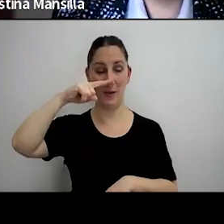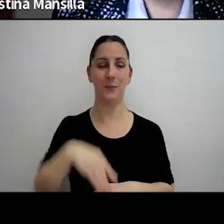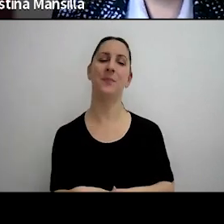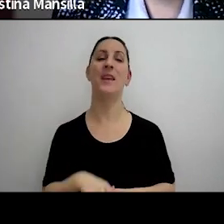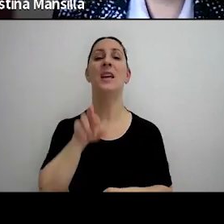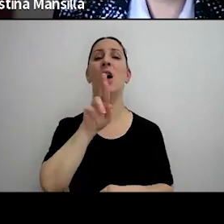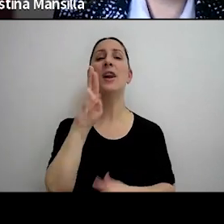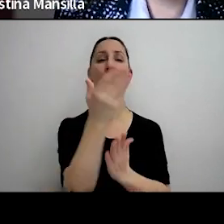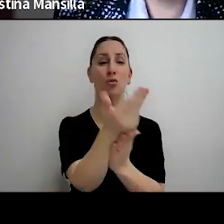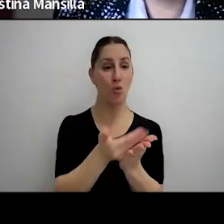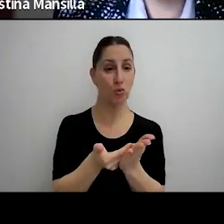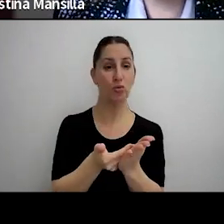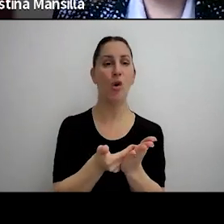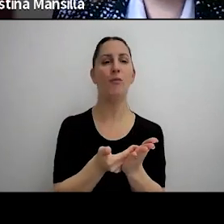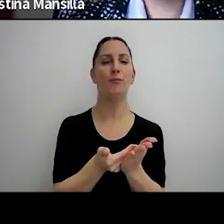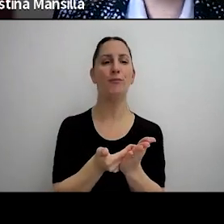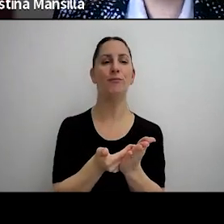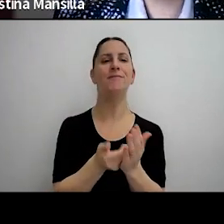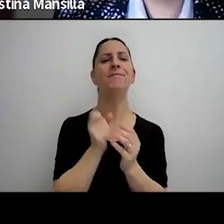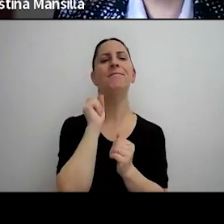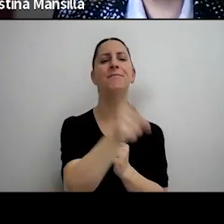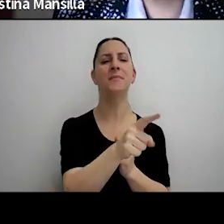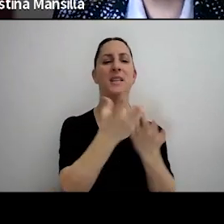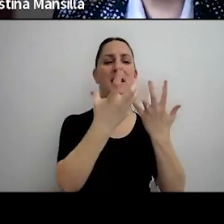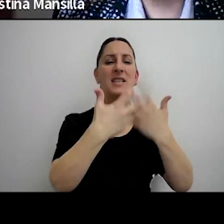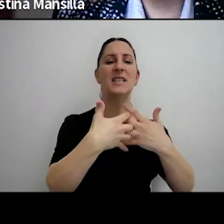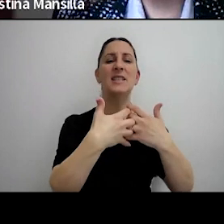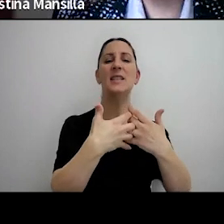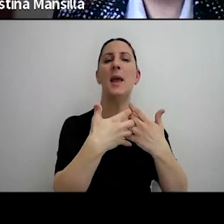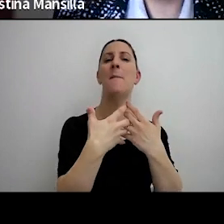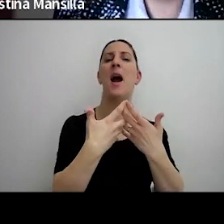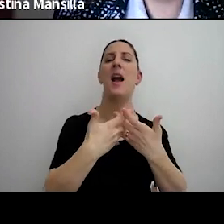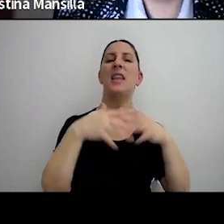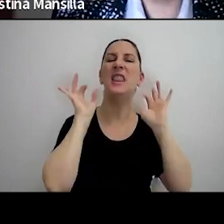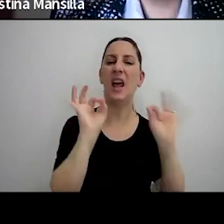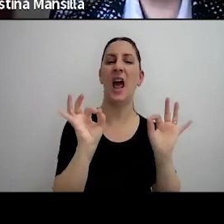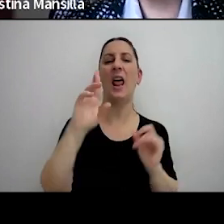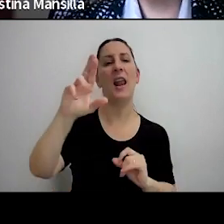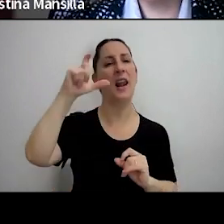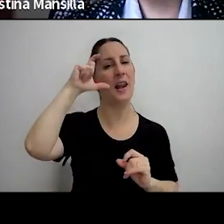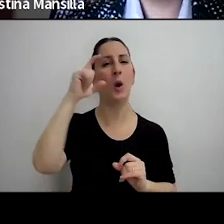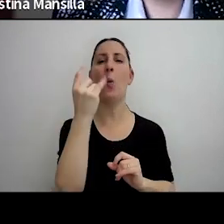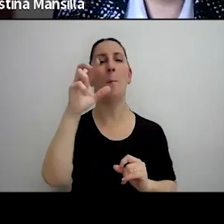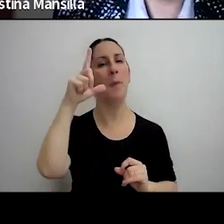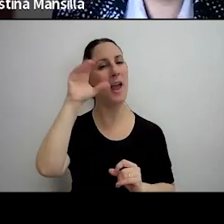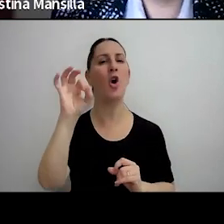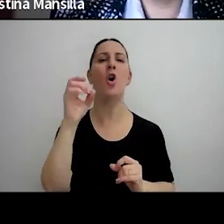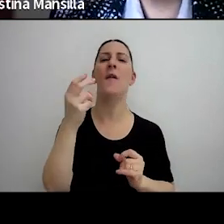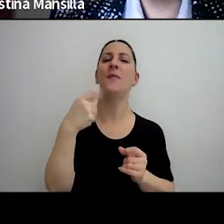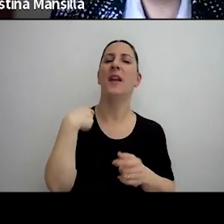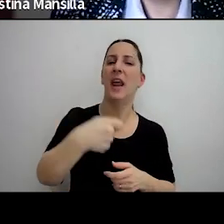resolución que se corresponde a los sistemas integrales de recuperos, recuperos de crédito fiscal IVA,